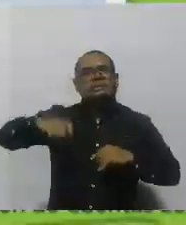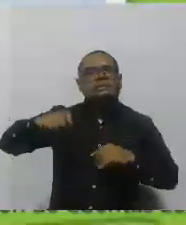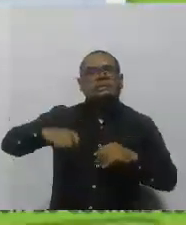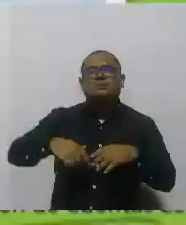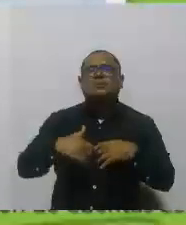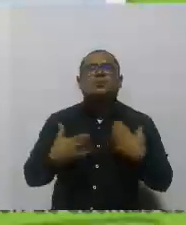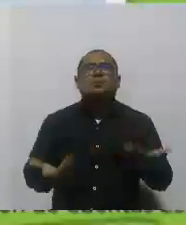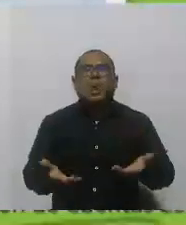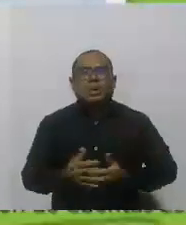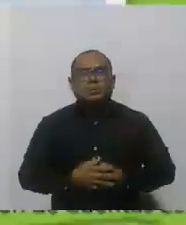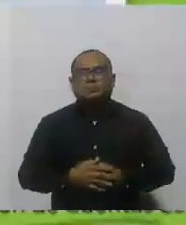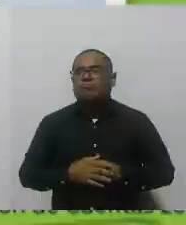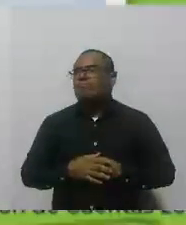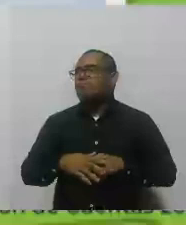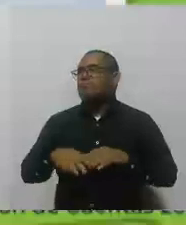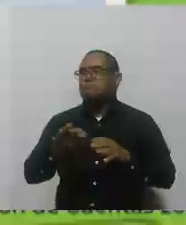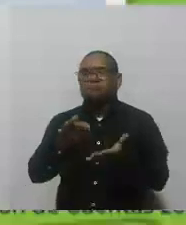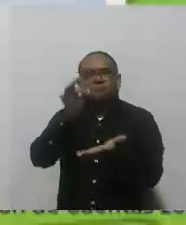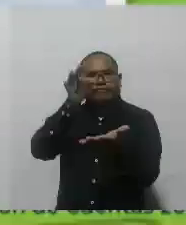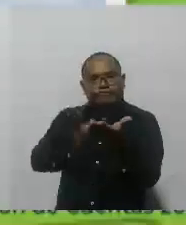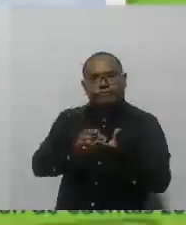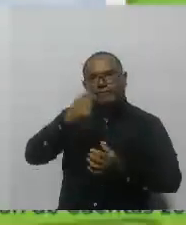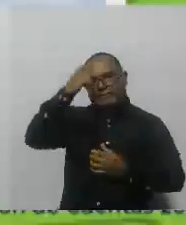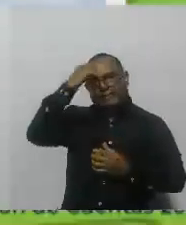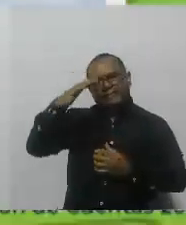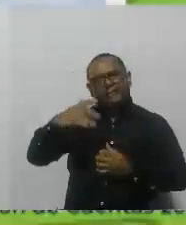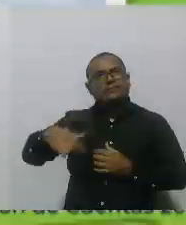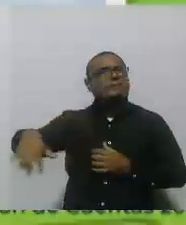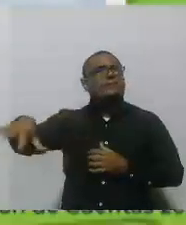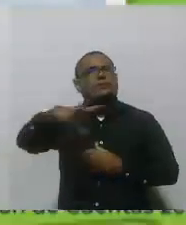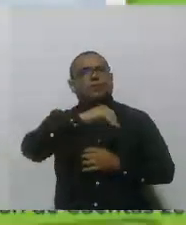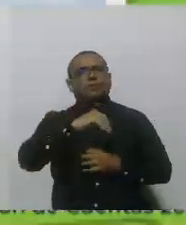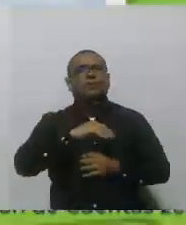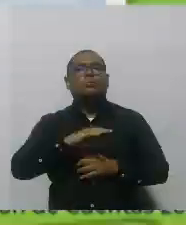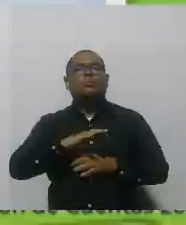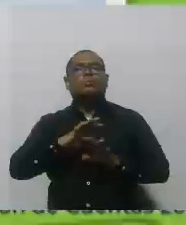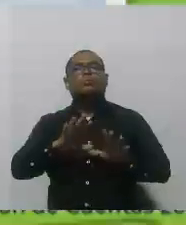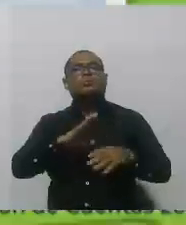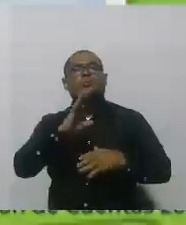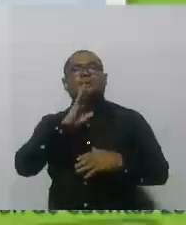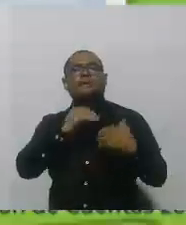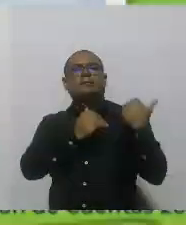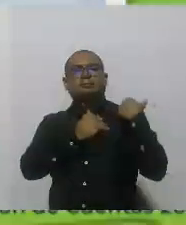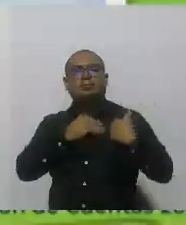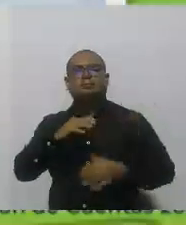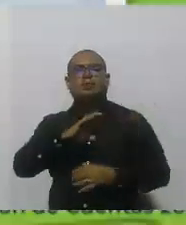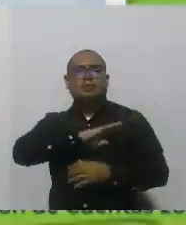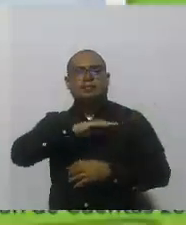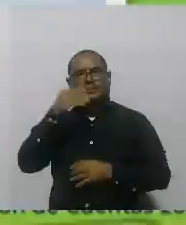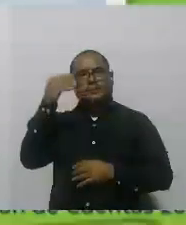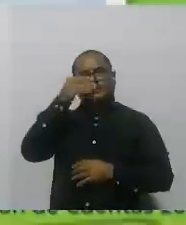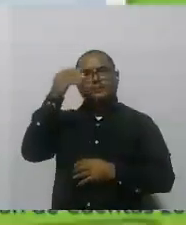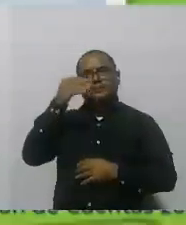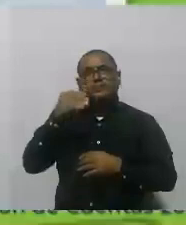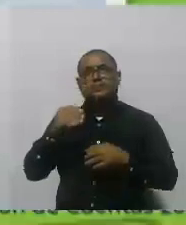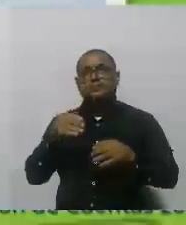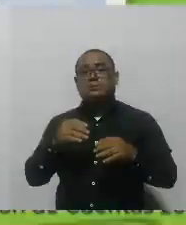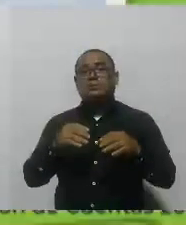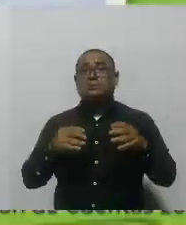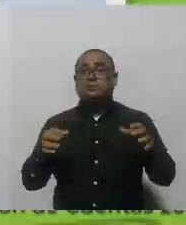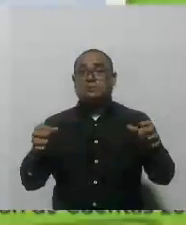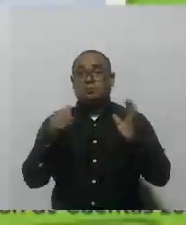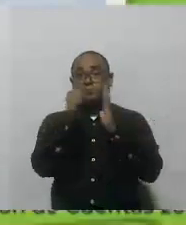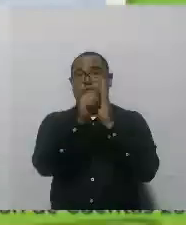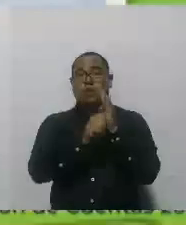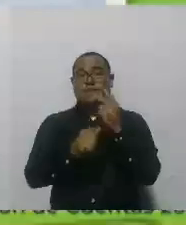logrado ciudadanía cartagenera en este gobierno del alcalde William Dow, traer entre los dos programas en